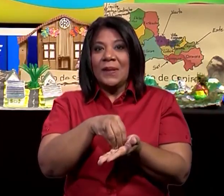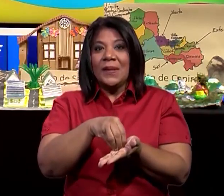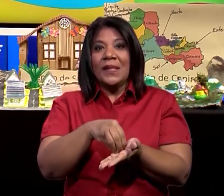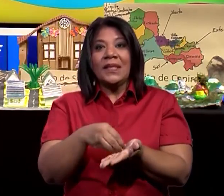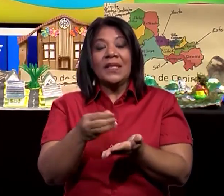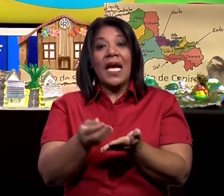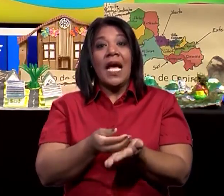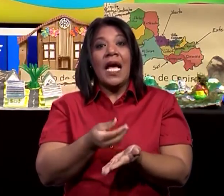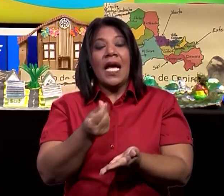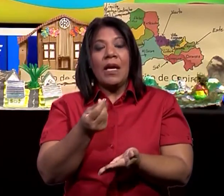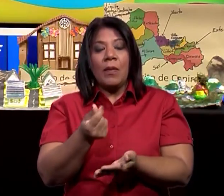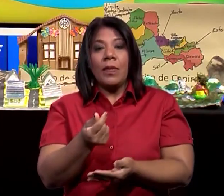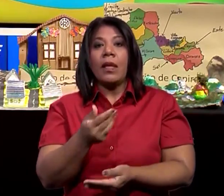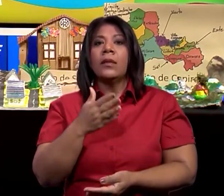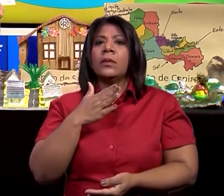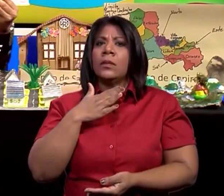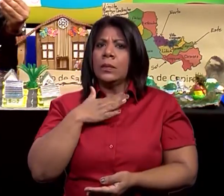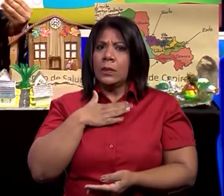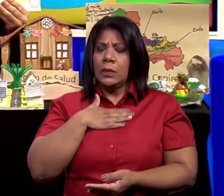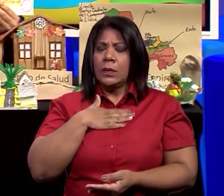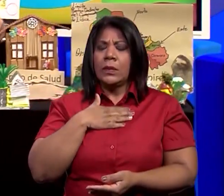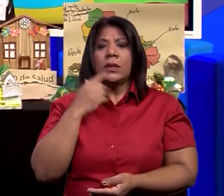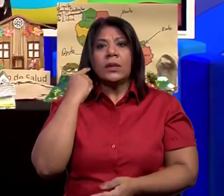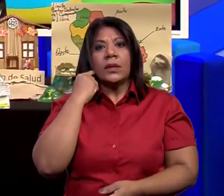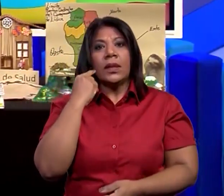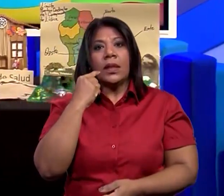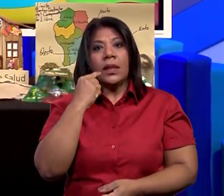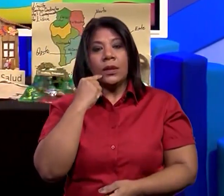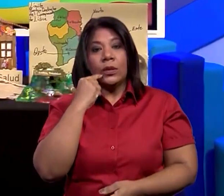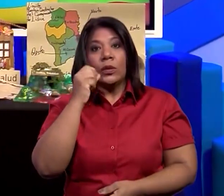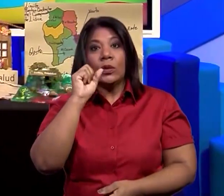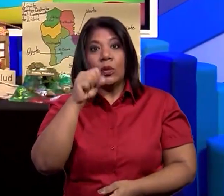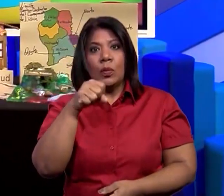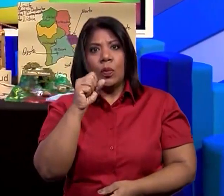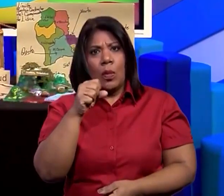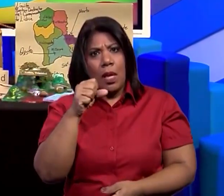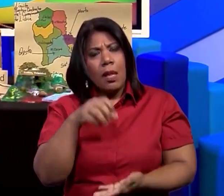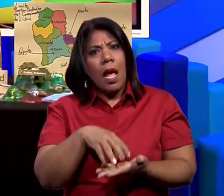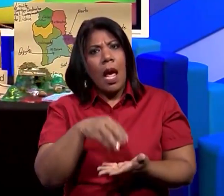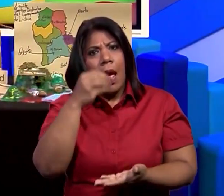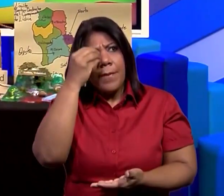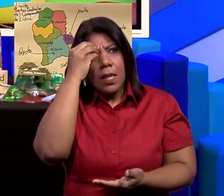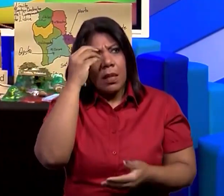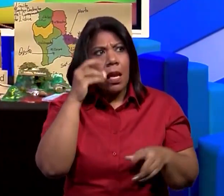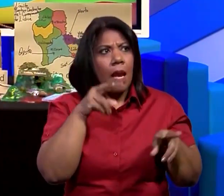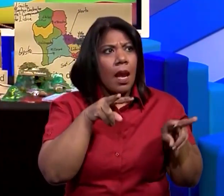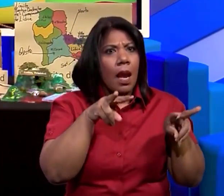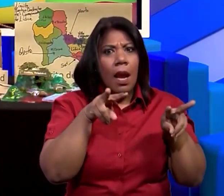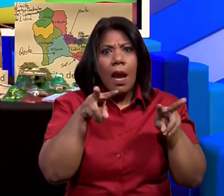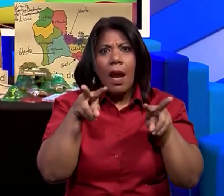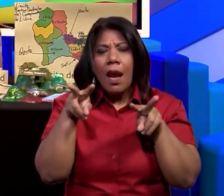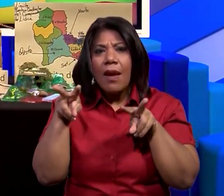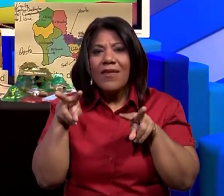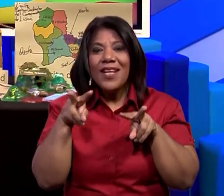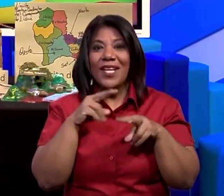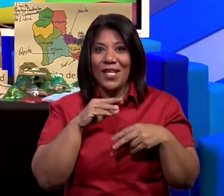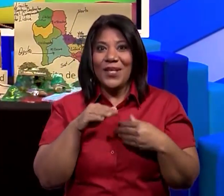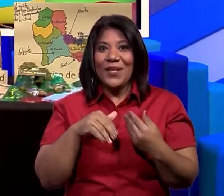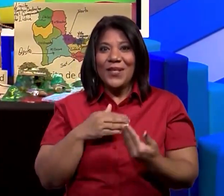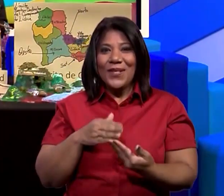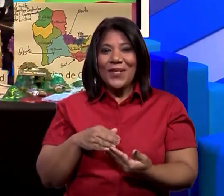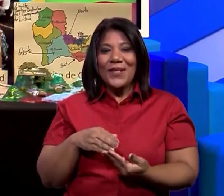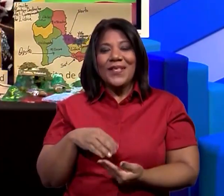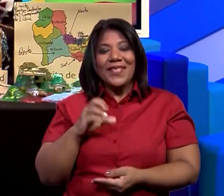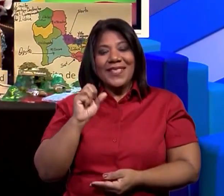niño repite, ¿verdad? El niño sordo puede también mirando las ilustraciones y